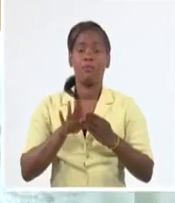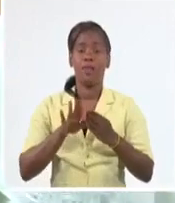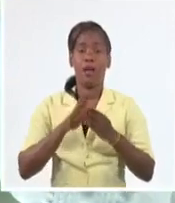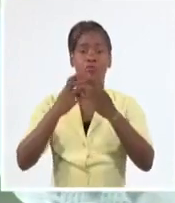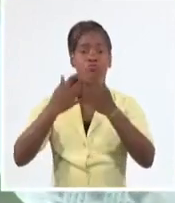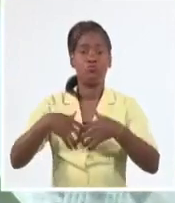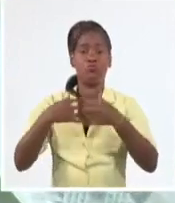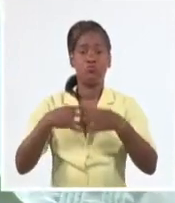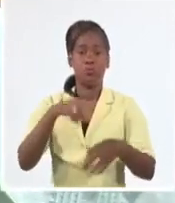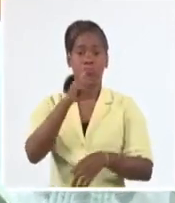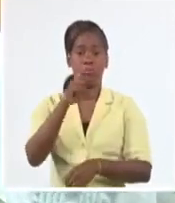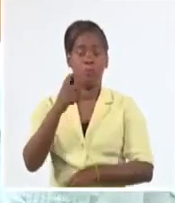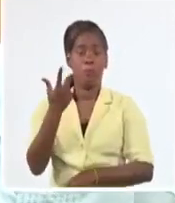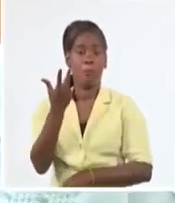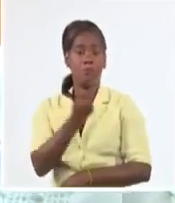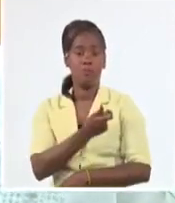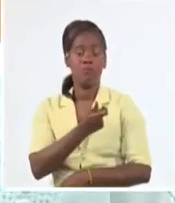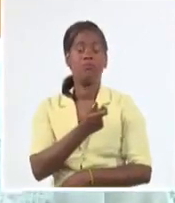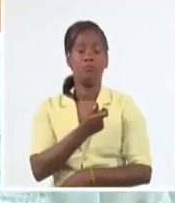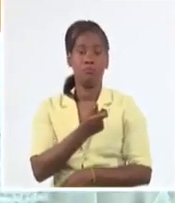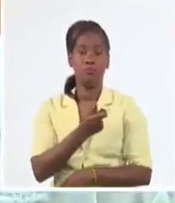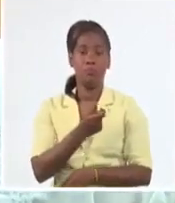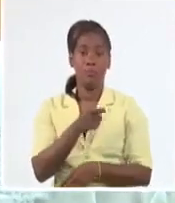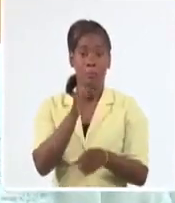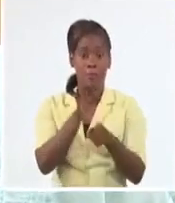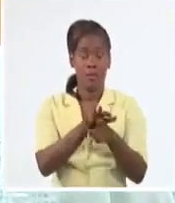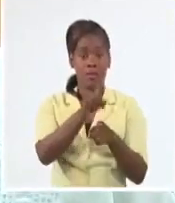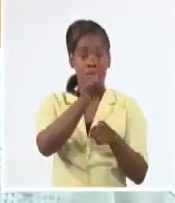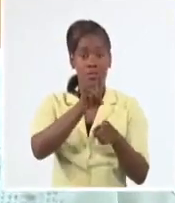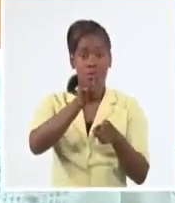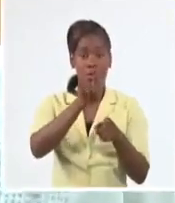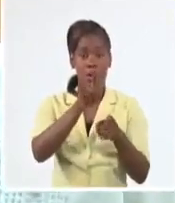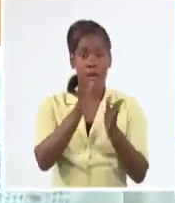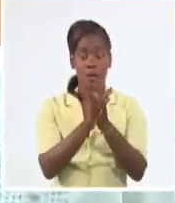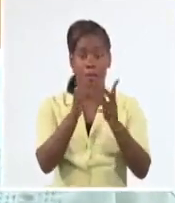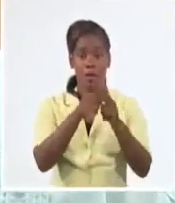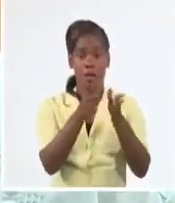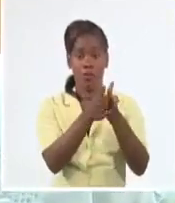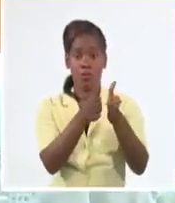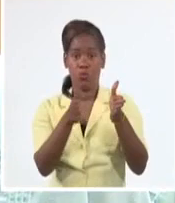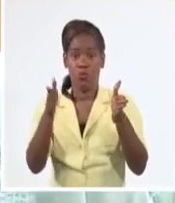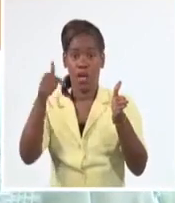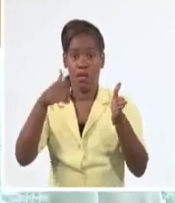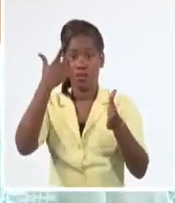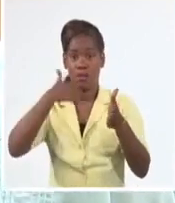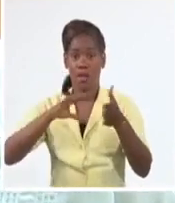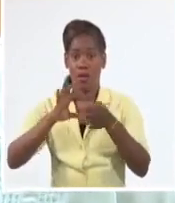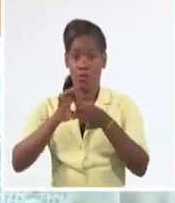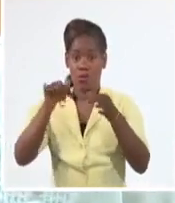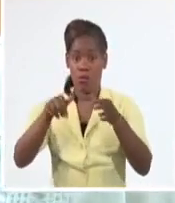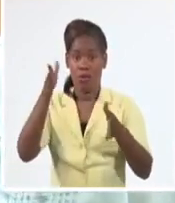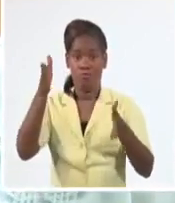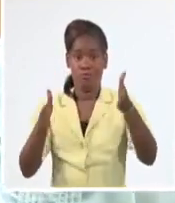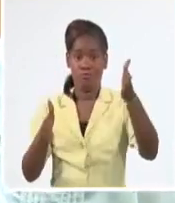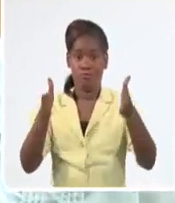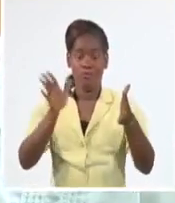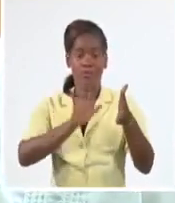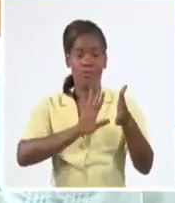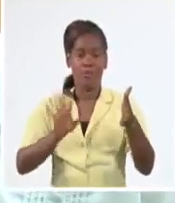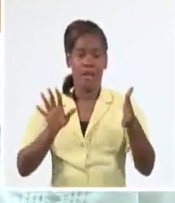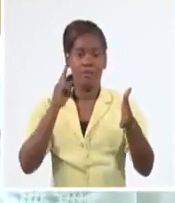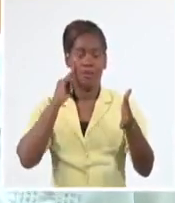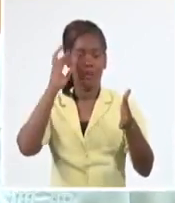un 19 de mayo, 19 de agosto, estamos hablando de, yo saqué la cuenta antes de venir, 444 días exactamente,